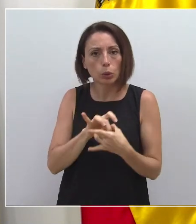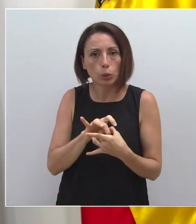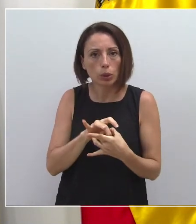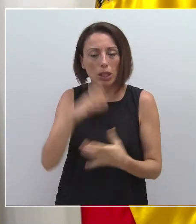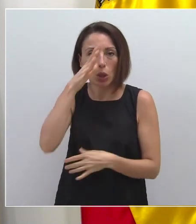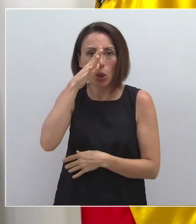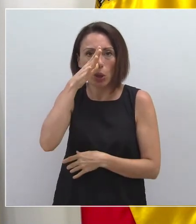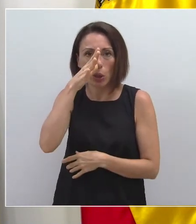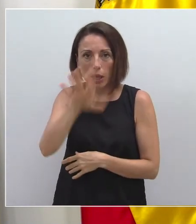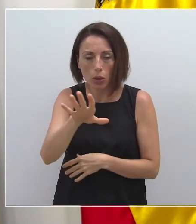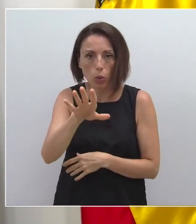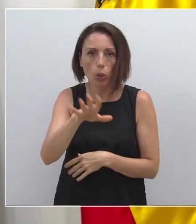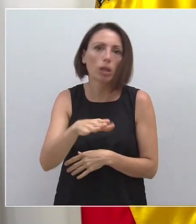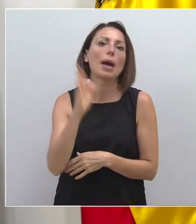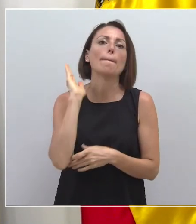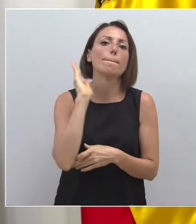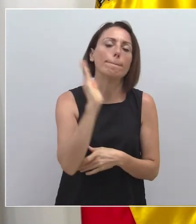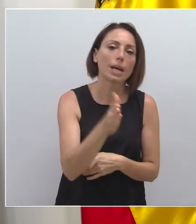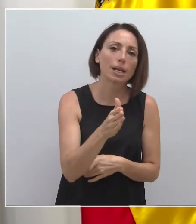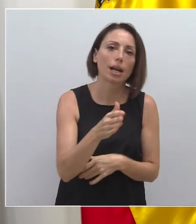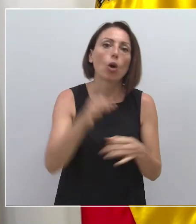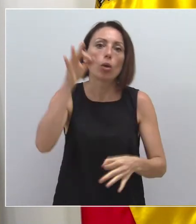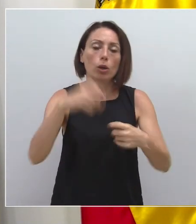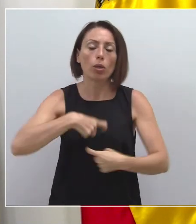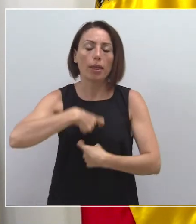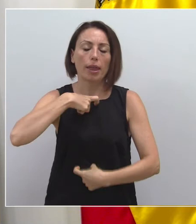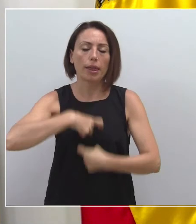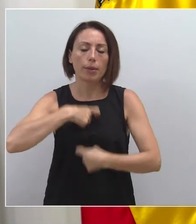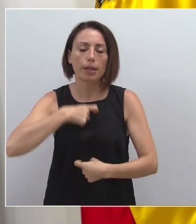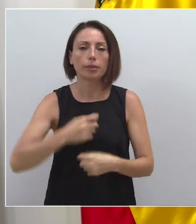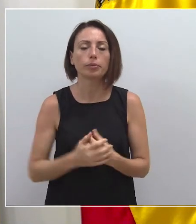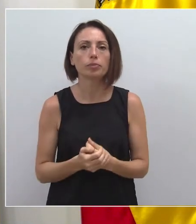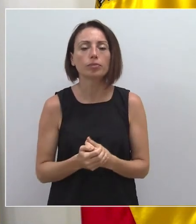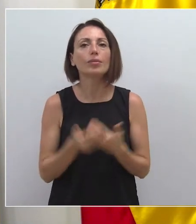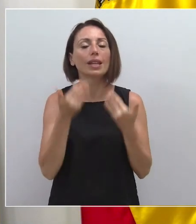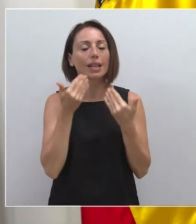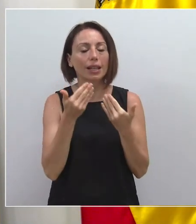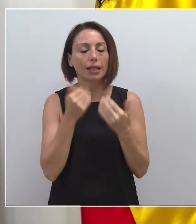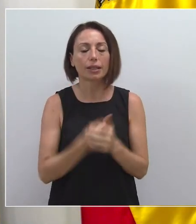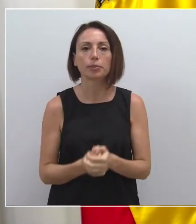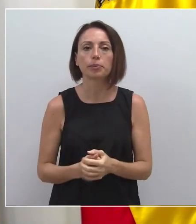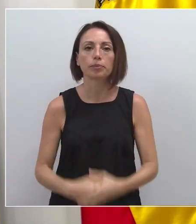denuncia penal o de denuncia civil. Gracias. Gracias.